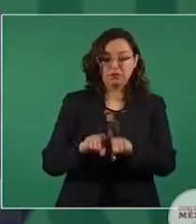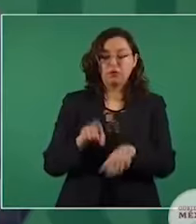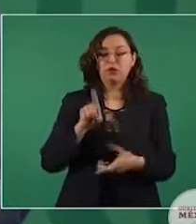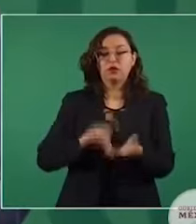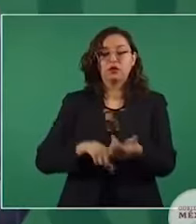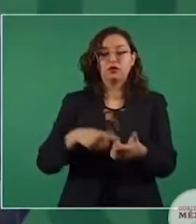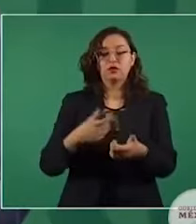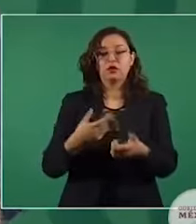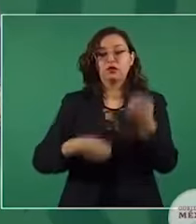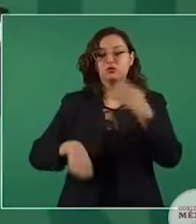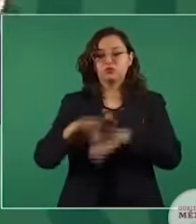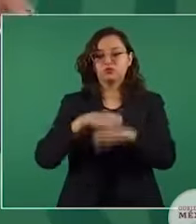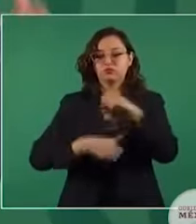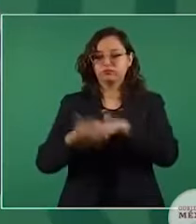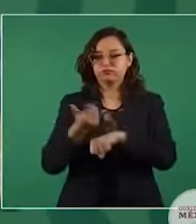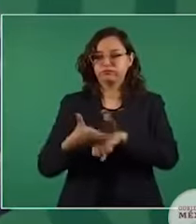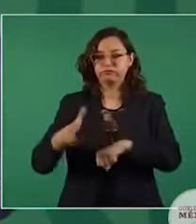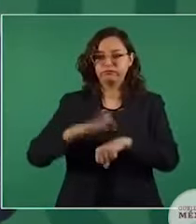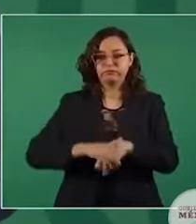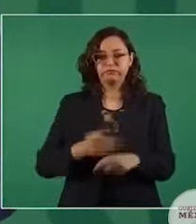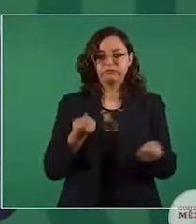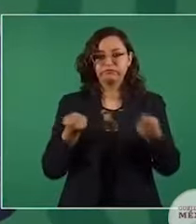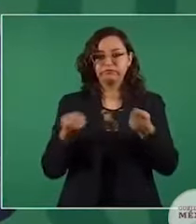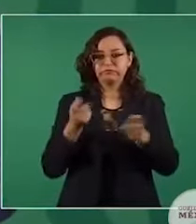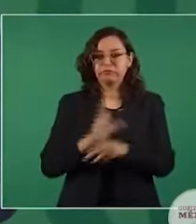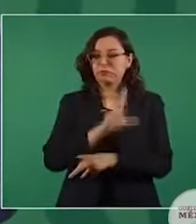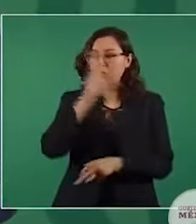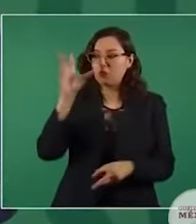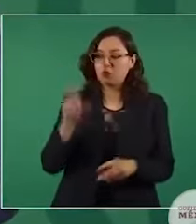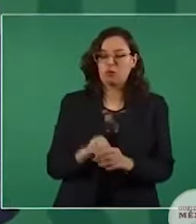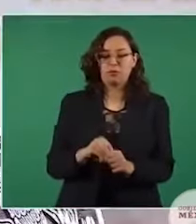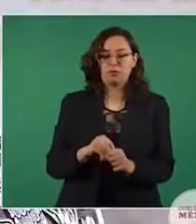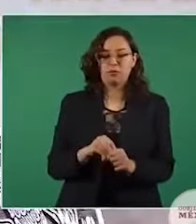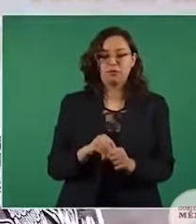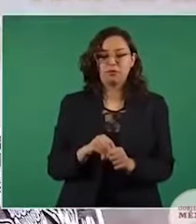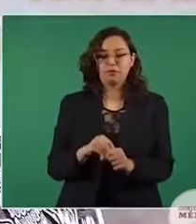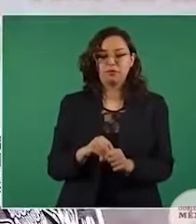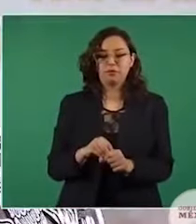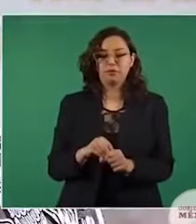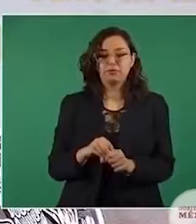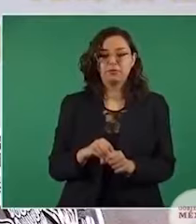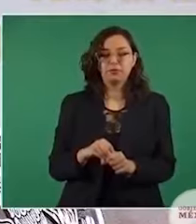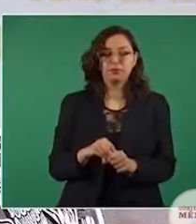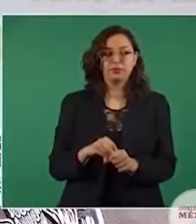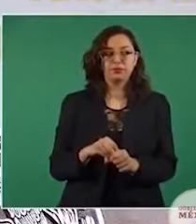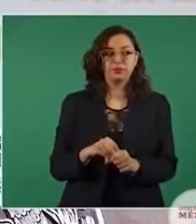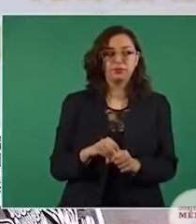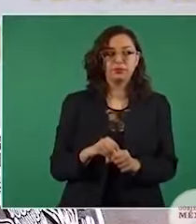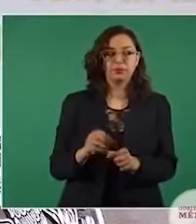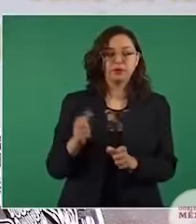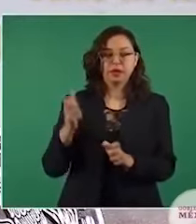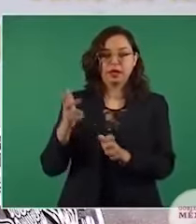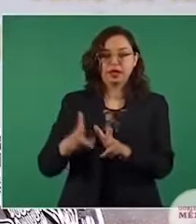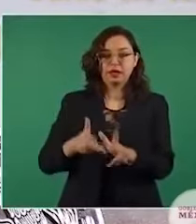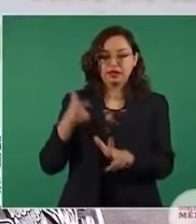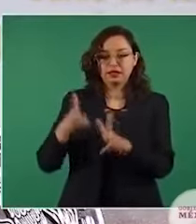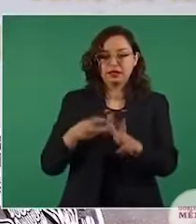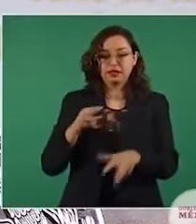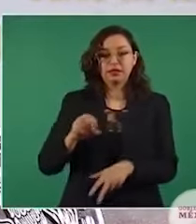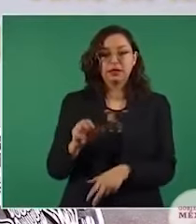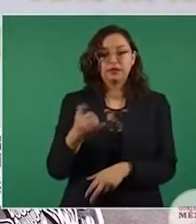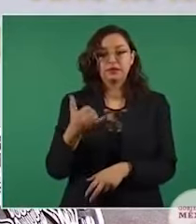todo el sistema. En el caso del Tren Maya y los aeropuertos